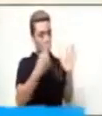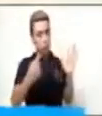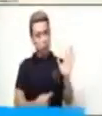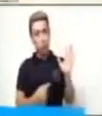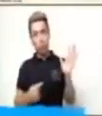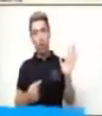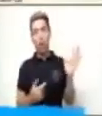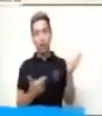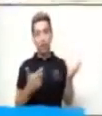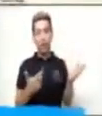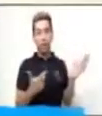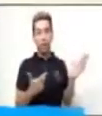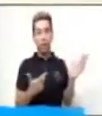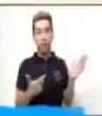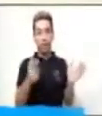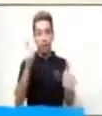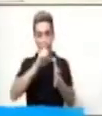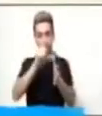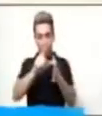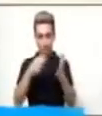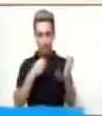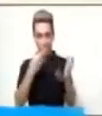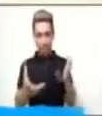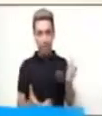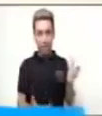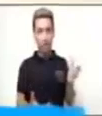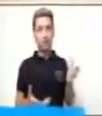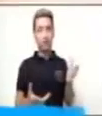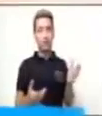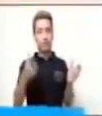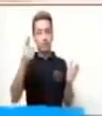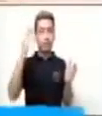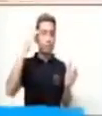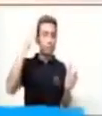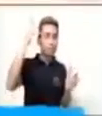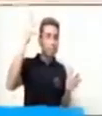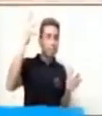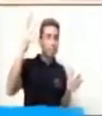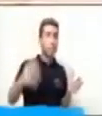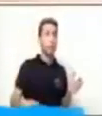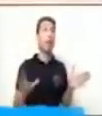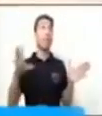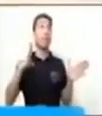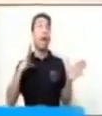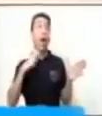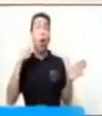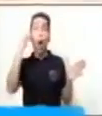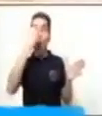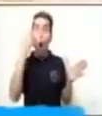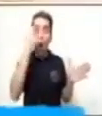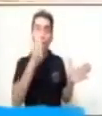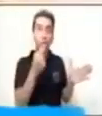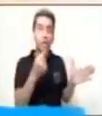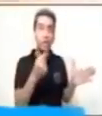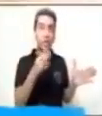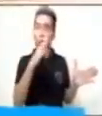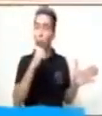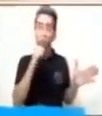características a lo que estás imaginando. Tengo ojos y no veo.